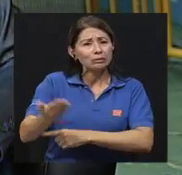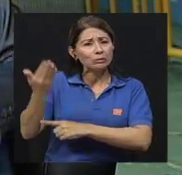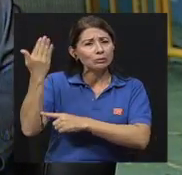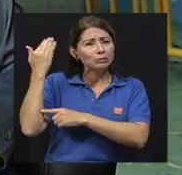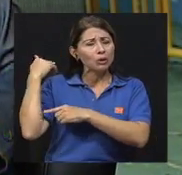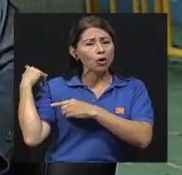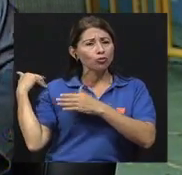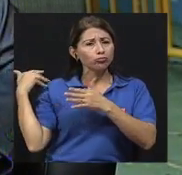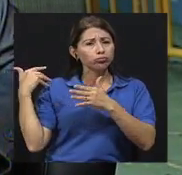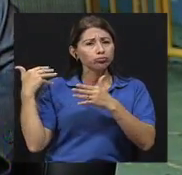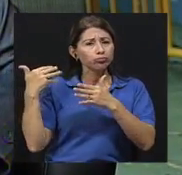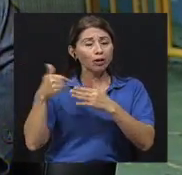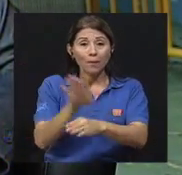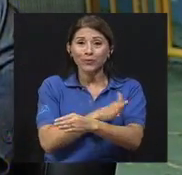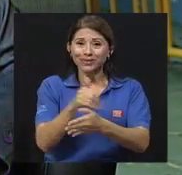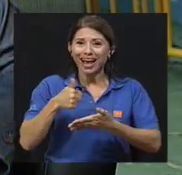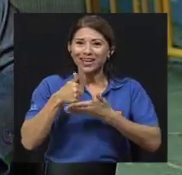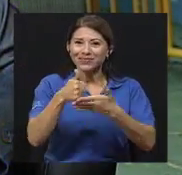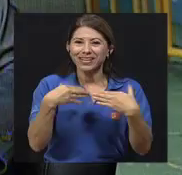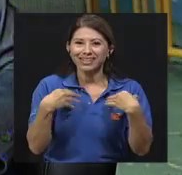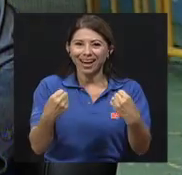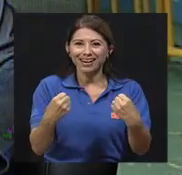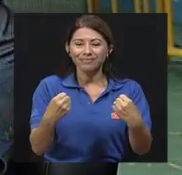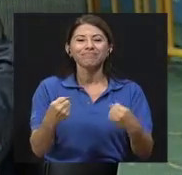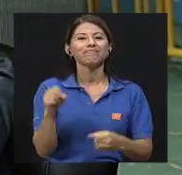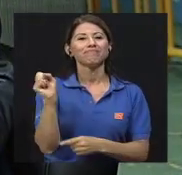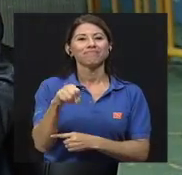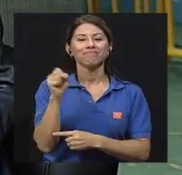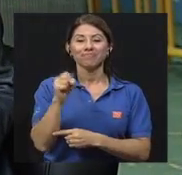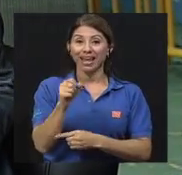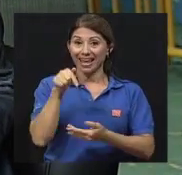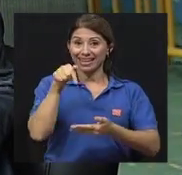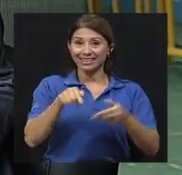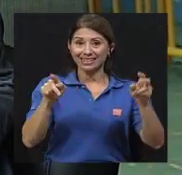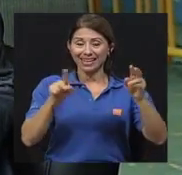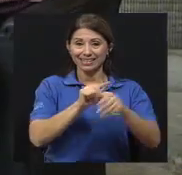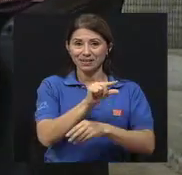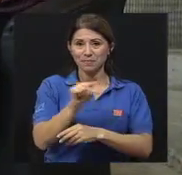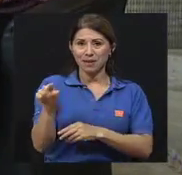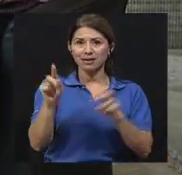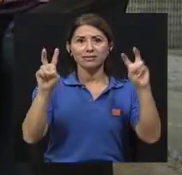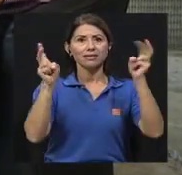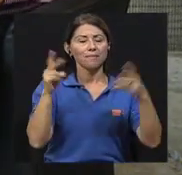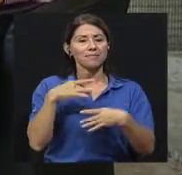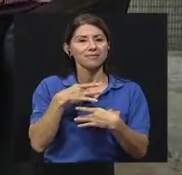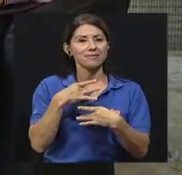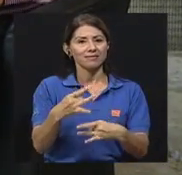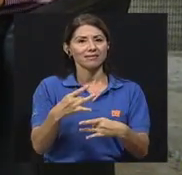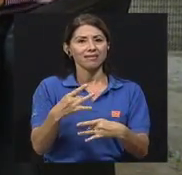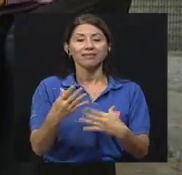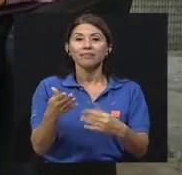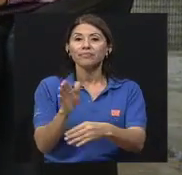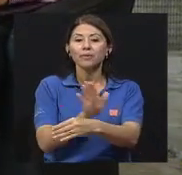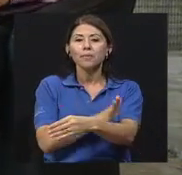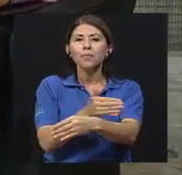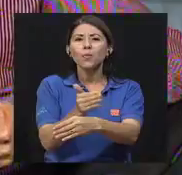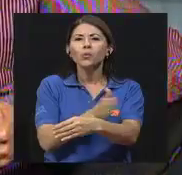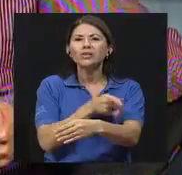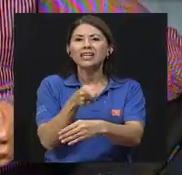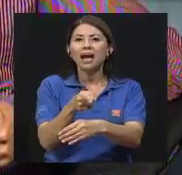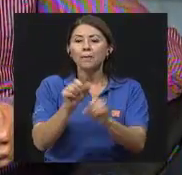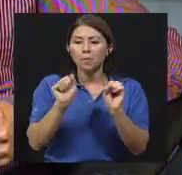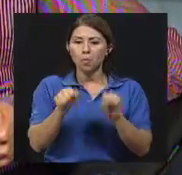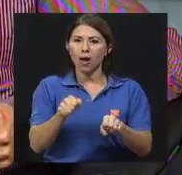antiguos y la música también nos puede ayudar a sanar. Claro. Es por eso que esta semana el tema es sumamente interesante y es cómo la